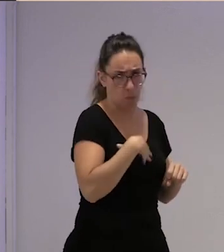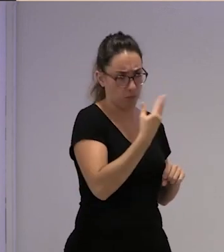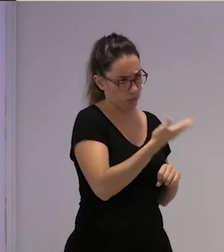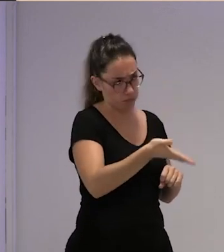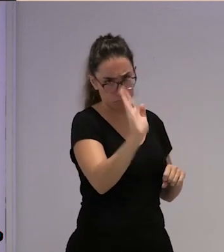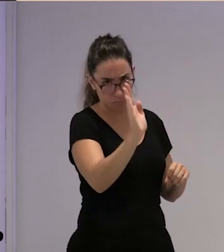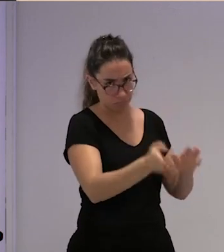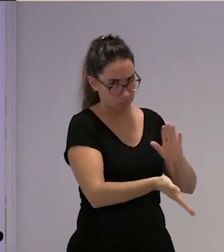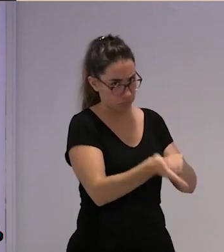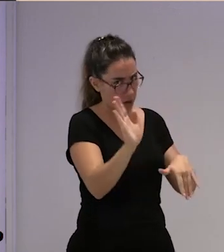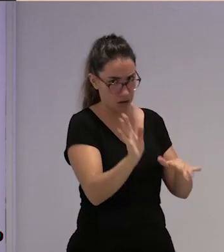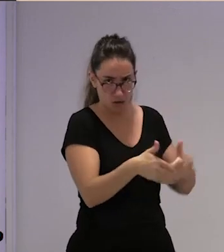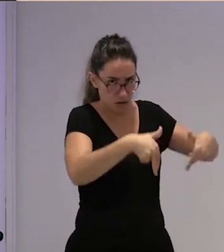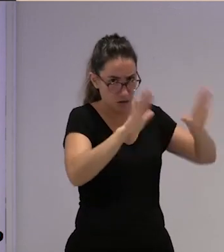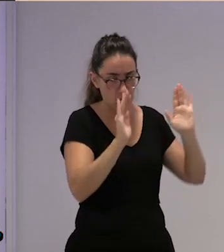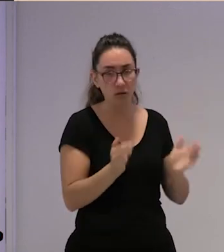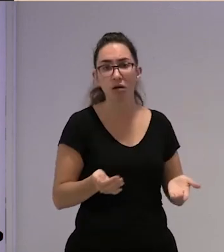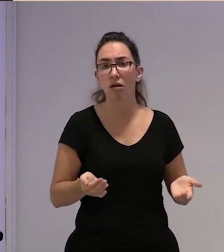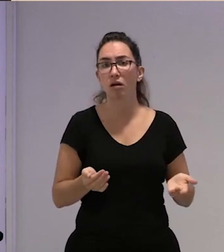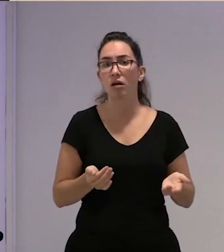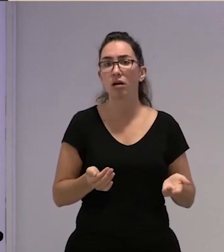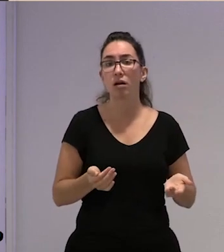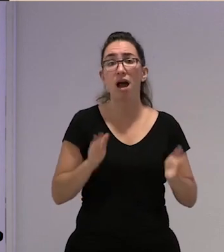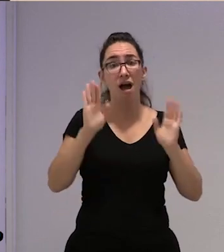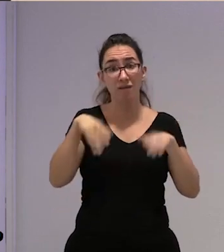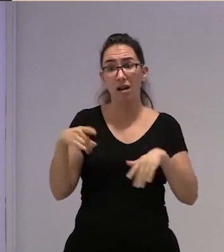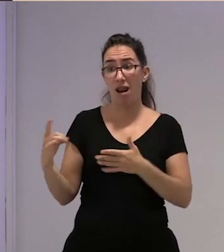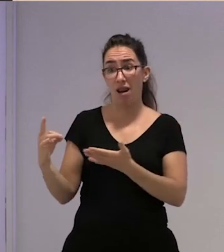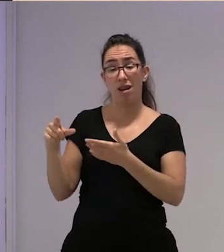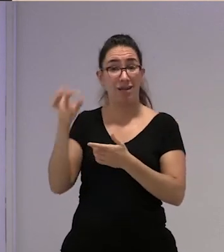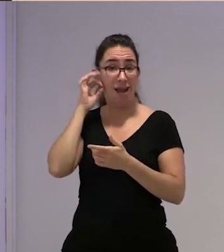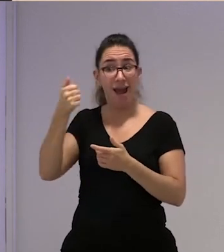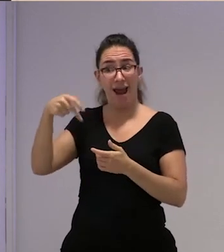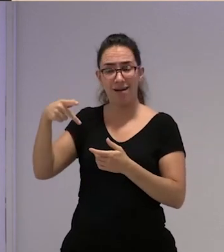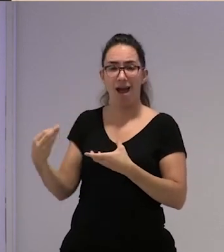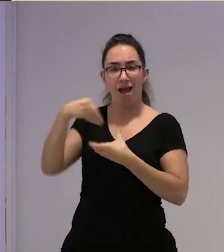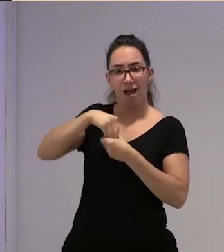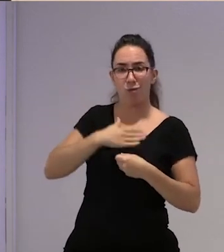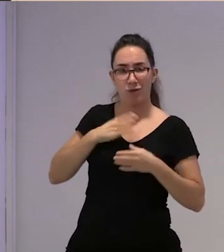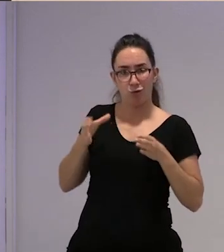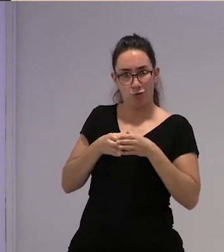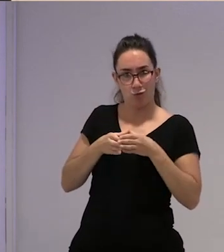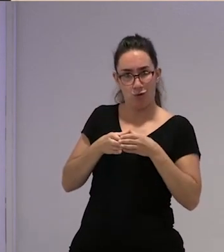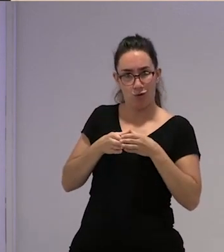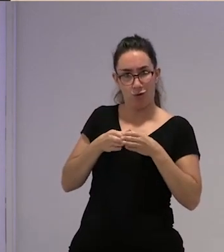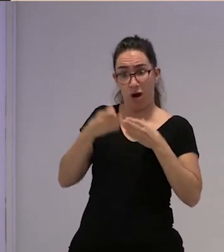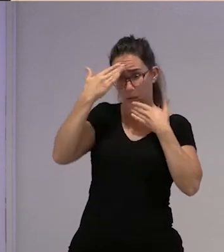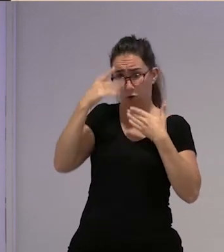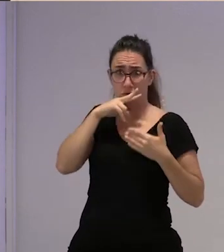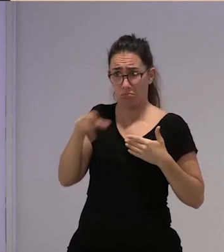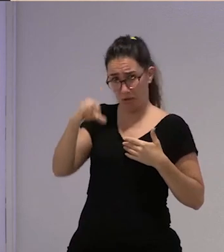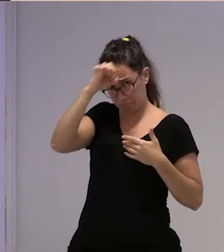camino y te vas entonces pues lo que hicieron es mandarla a mi cuadrilla de marroquí que ella no entiende nada no tiene como una manera de castigarla